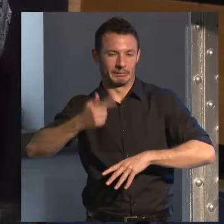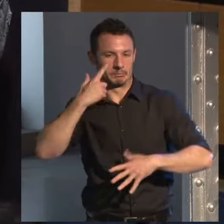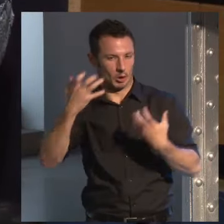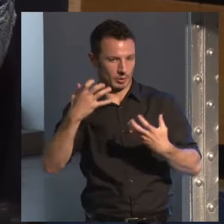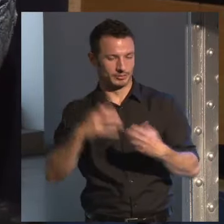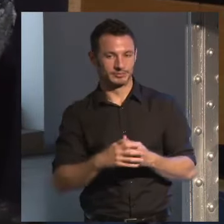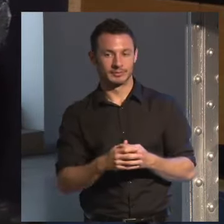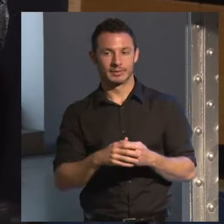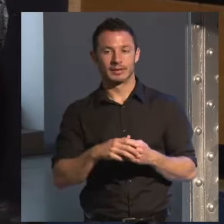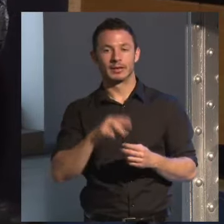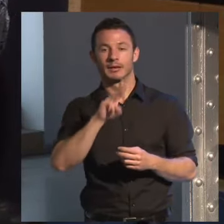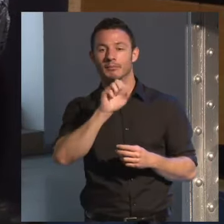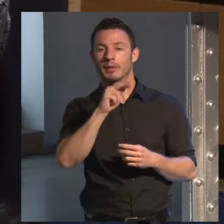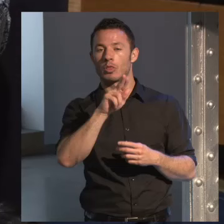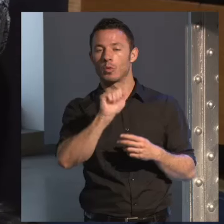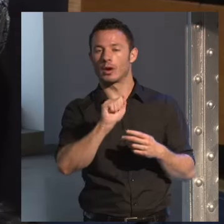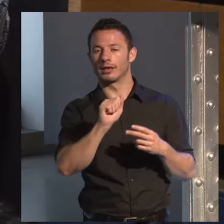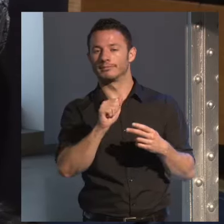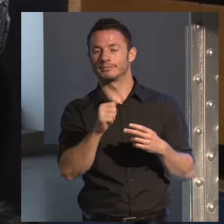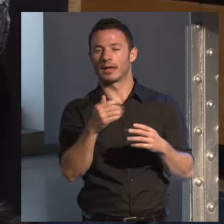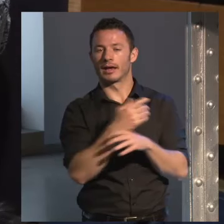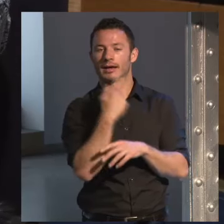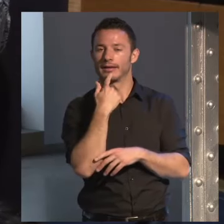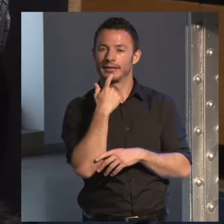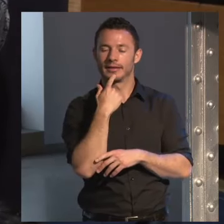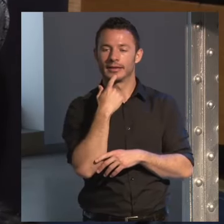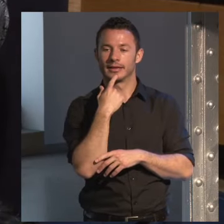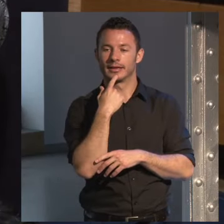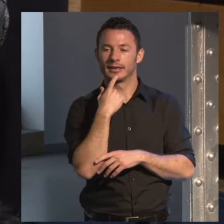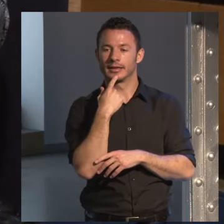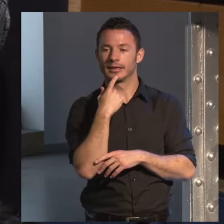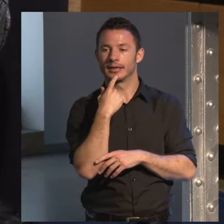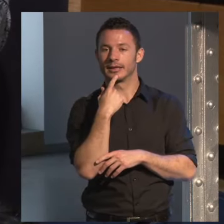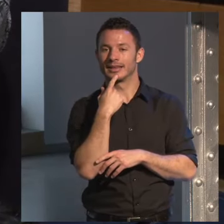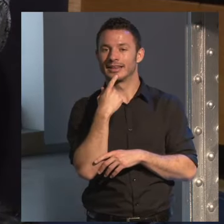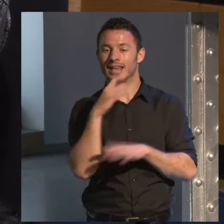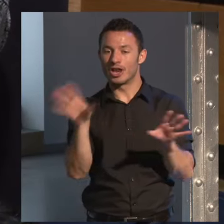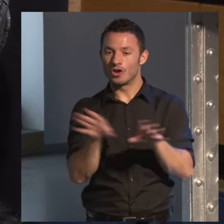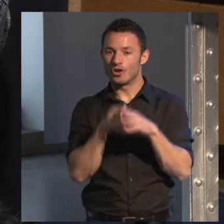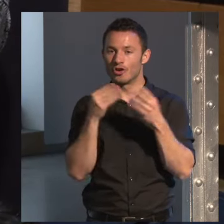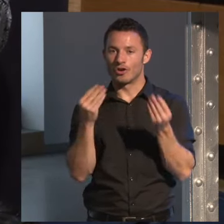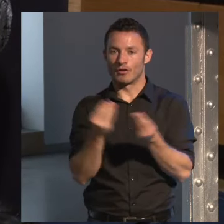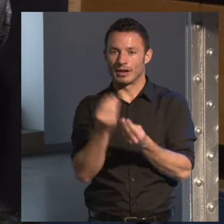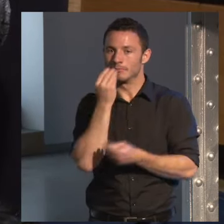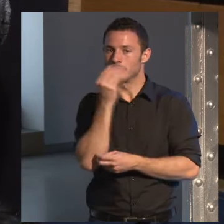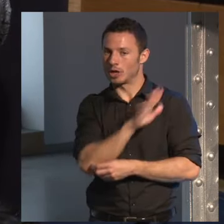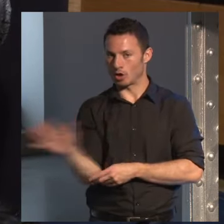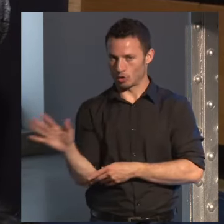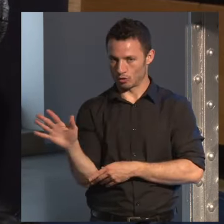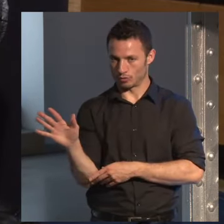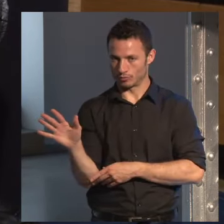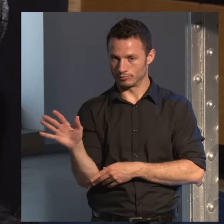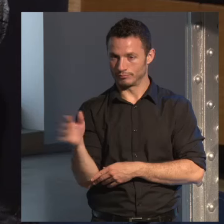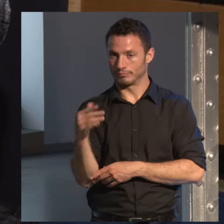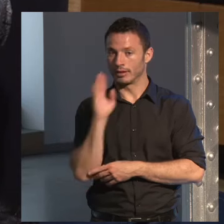a Padura antes se refería a la novela de su vida yo es que igual